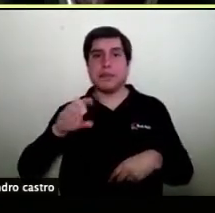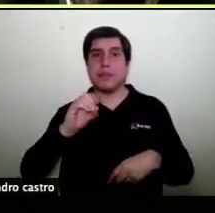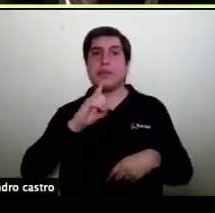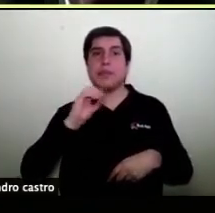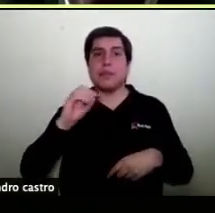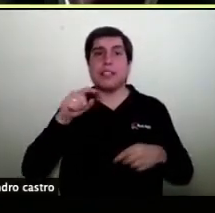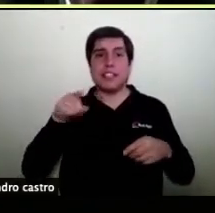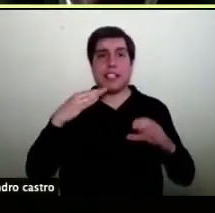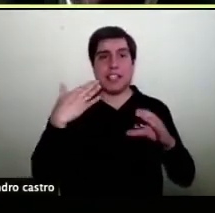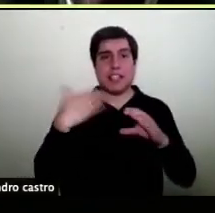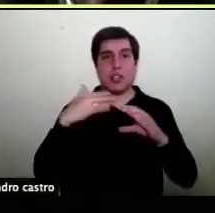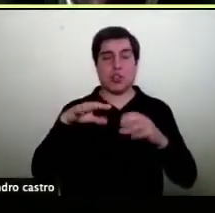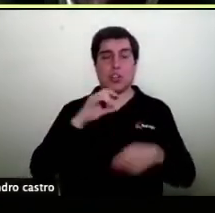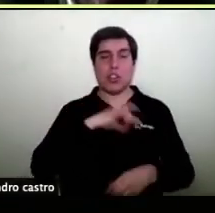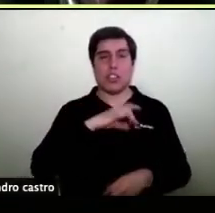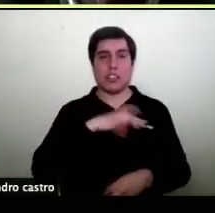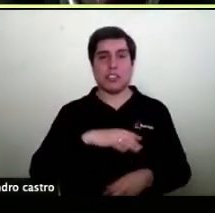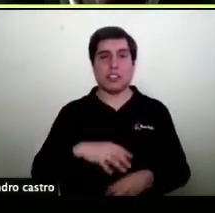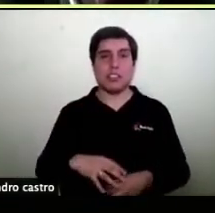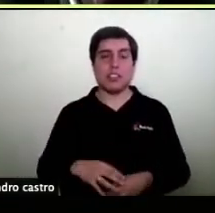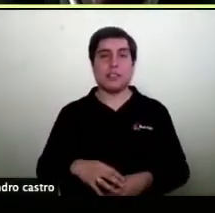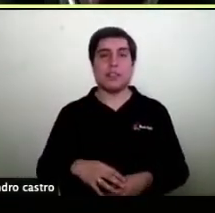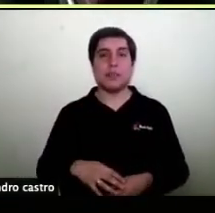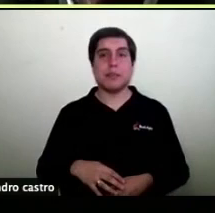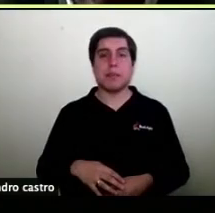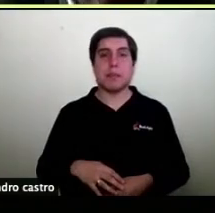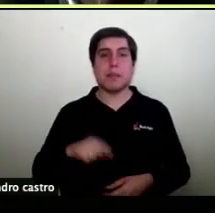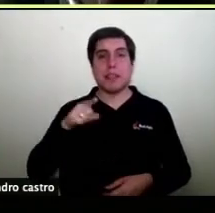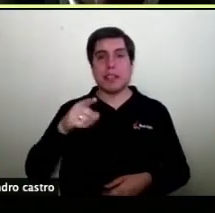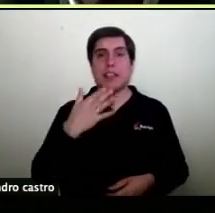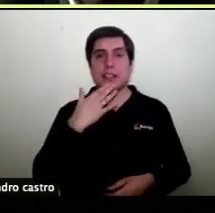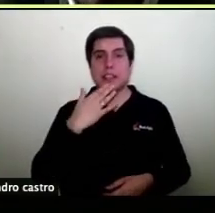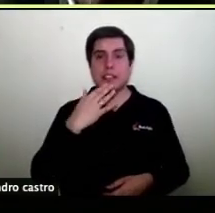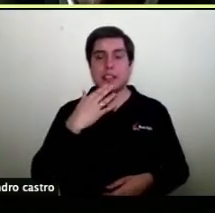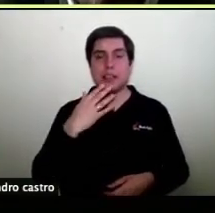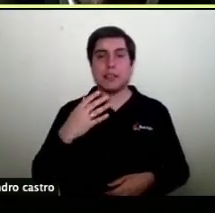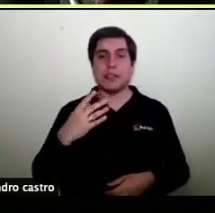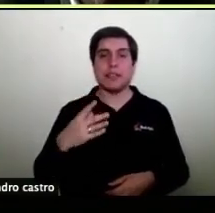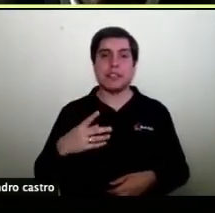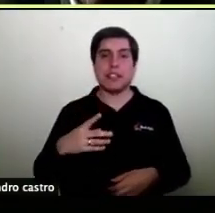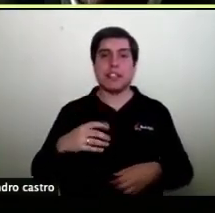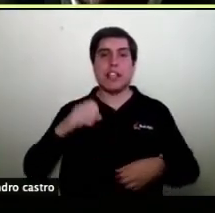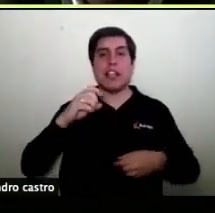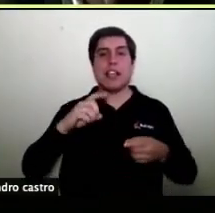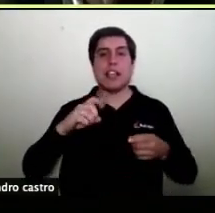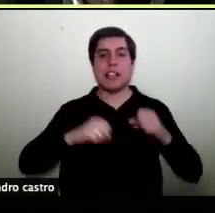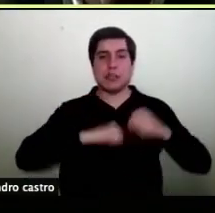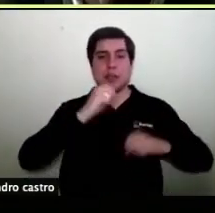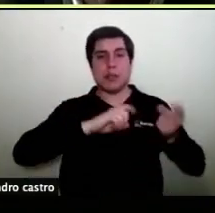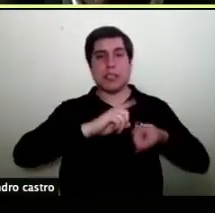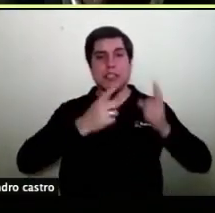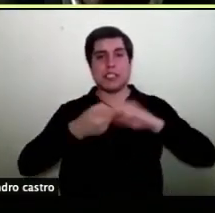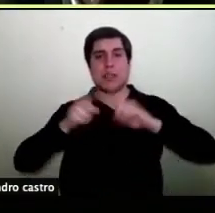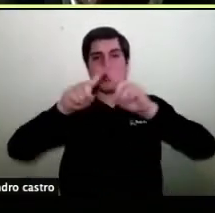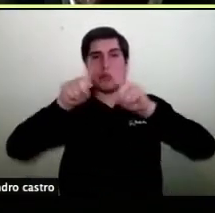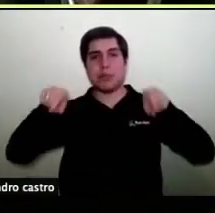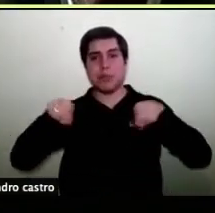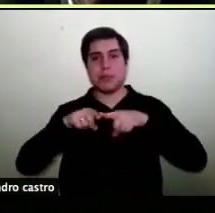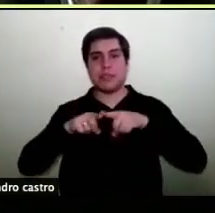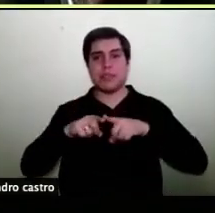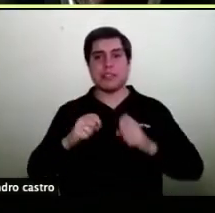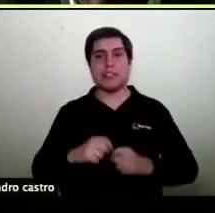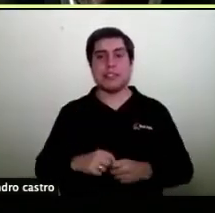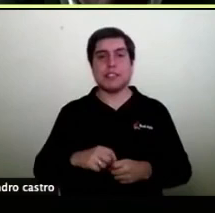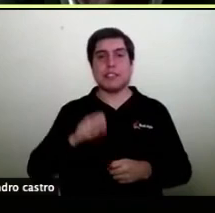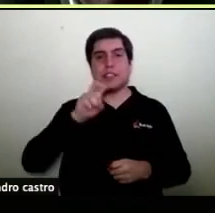Correo de Chile que también pertenece a Digitaliza Tu PYME a Compra PYME que nos vaya súper bien 28, 29,